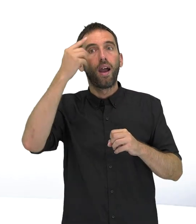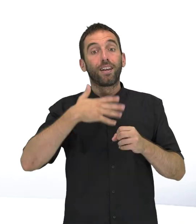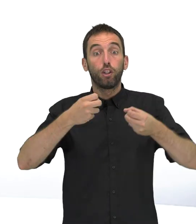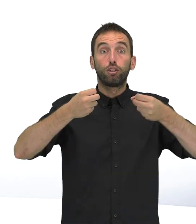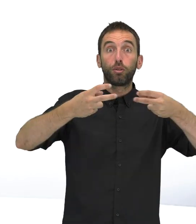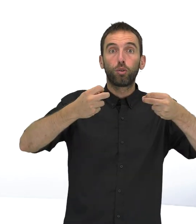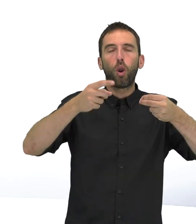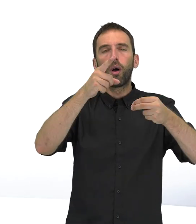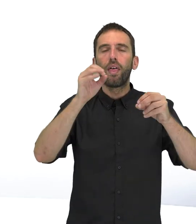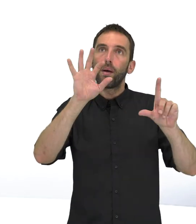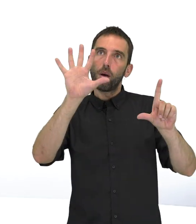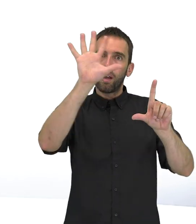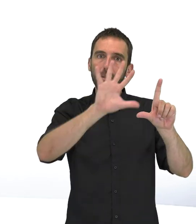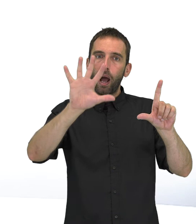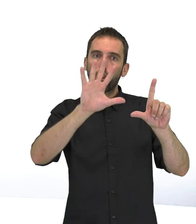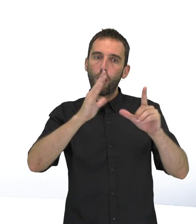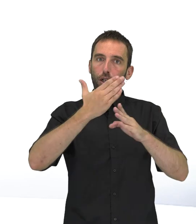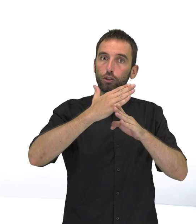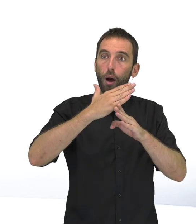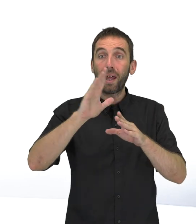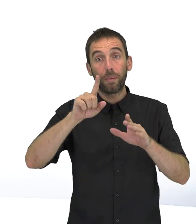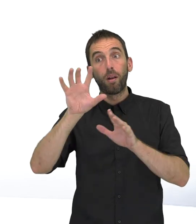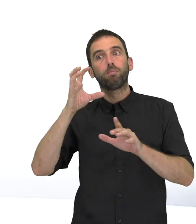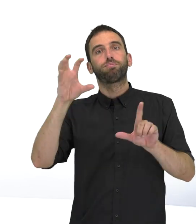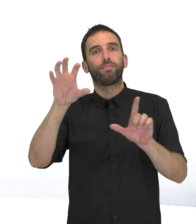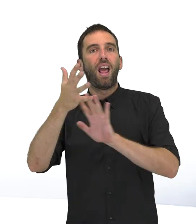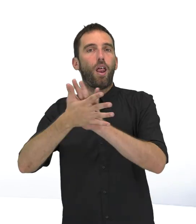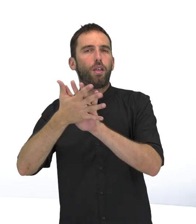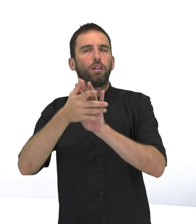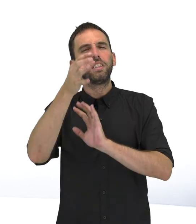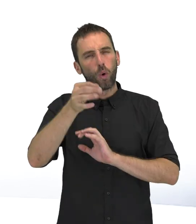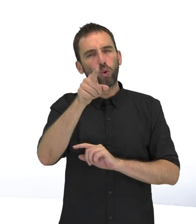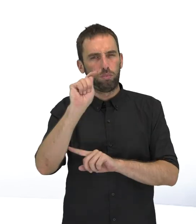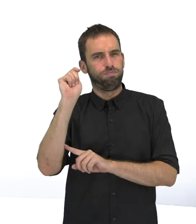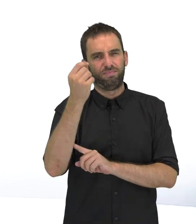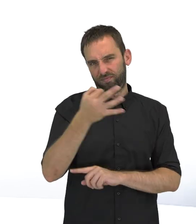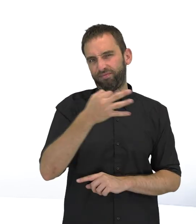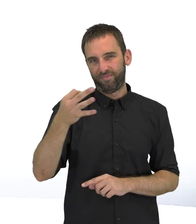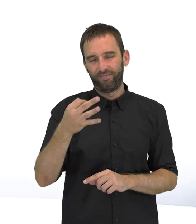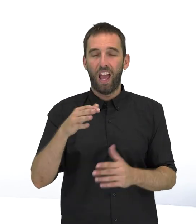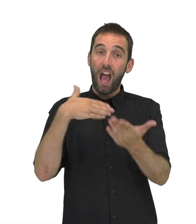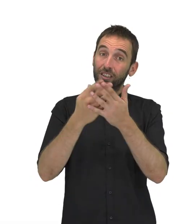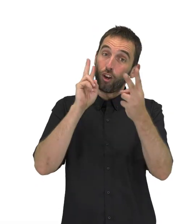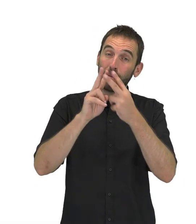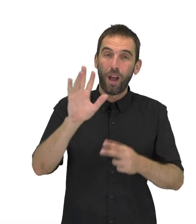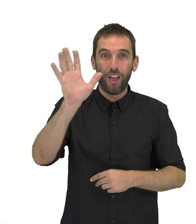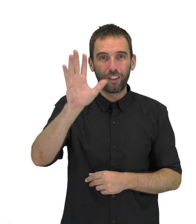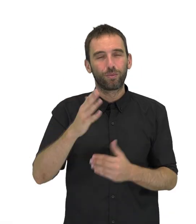espacio para mostrar los subtítulos y la interpretación en lengua de signos. Lo vas a hacer genial. Hasta el próximo vídeo.